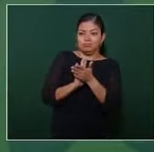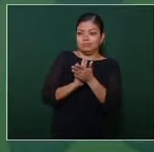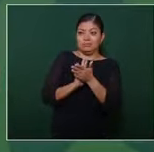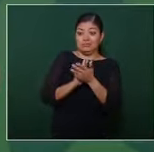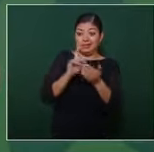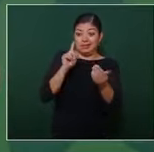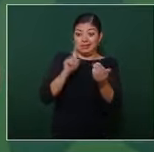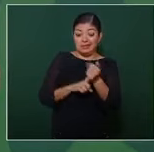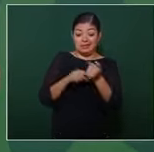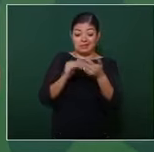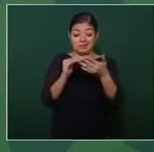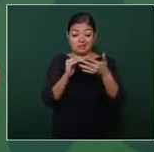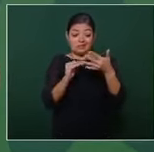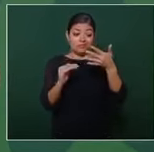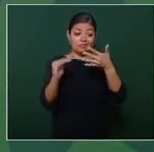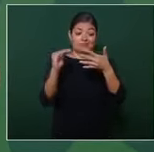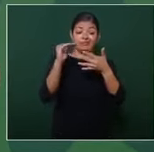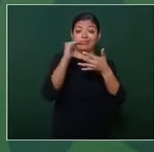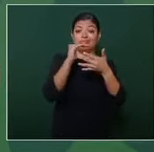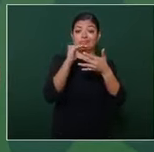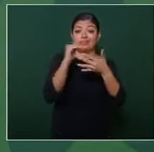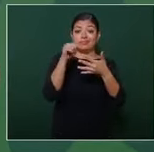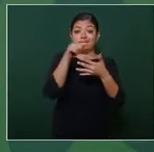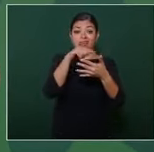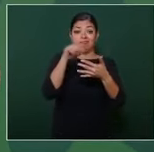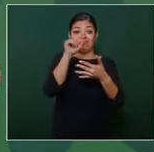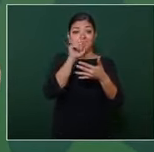del más alto nivel